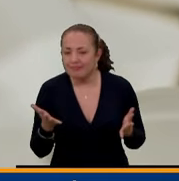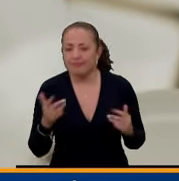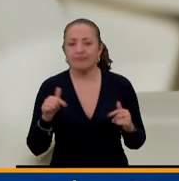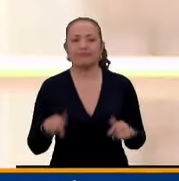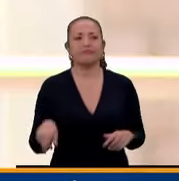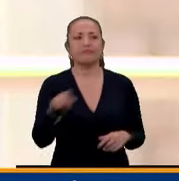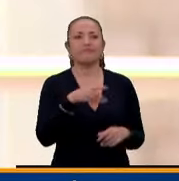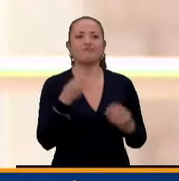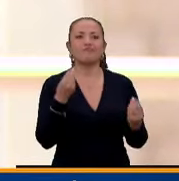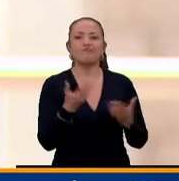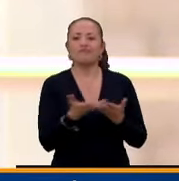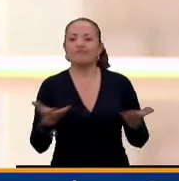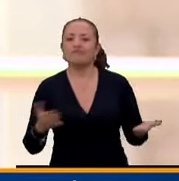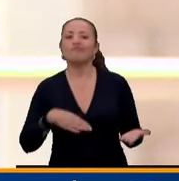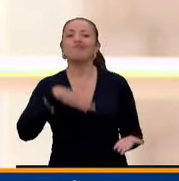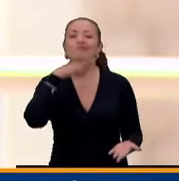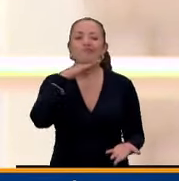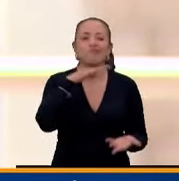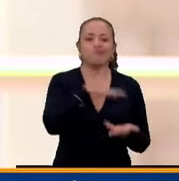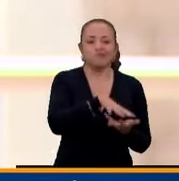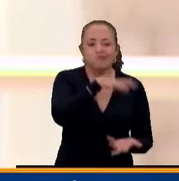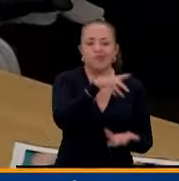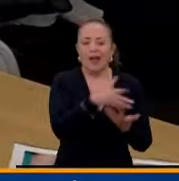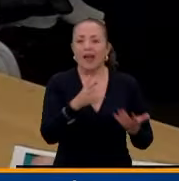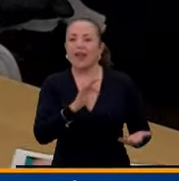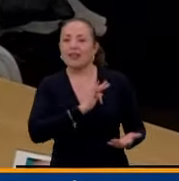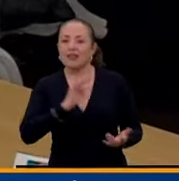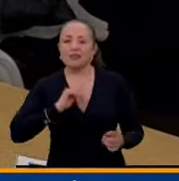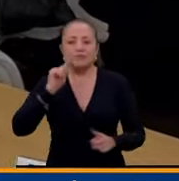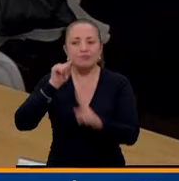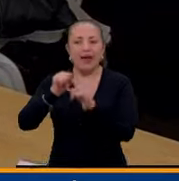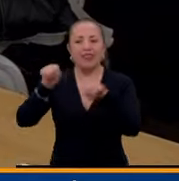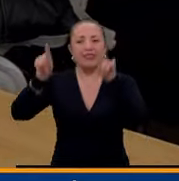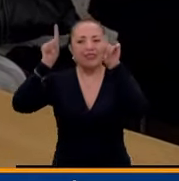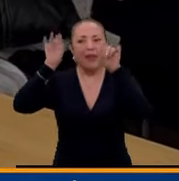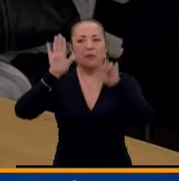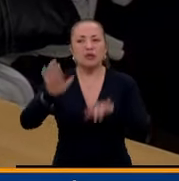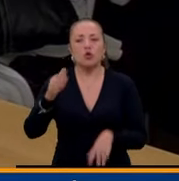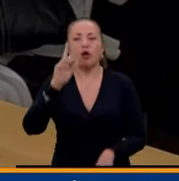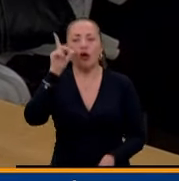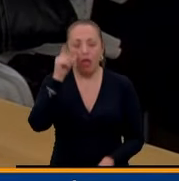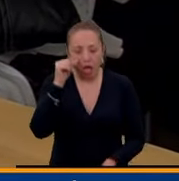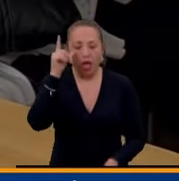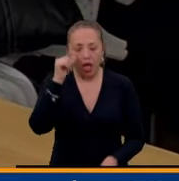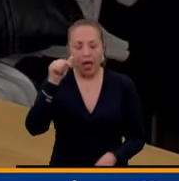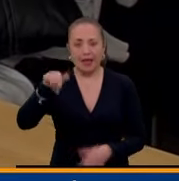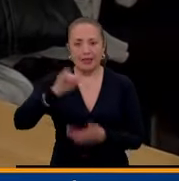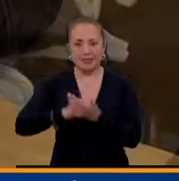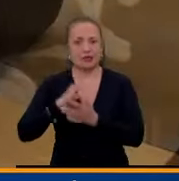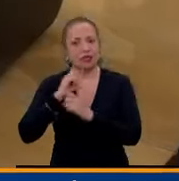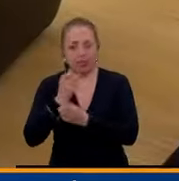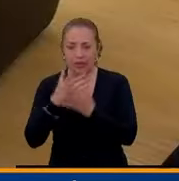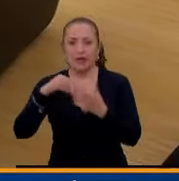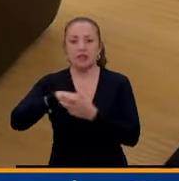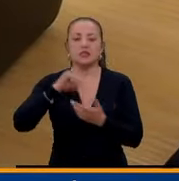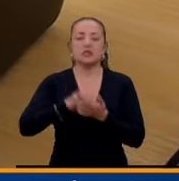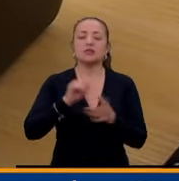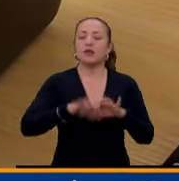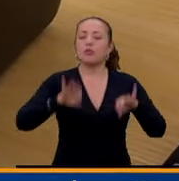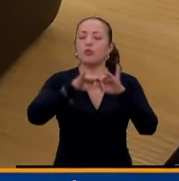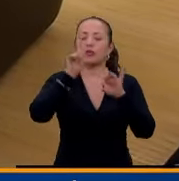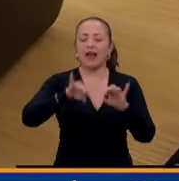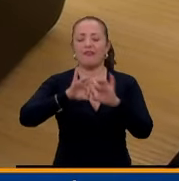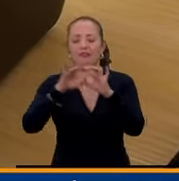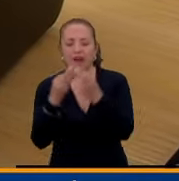poco arsenal terapéutico para la narcolepsia. Además del paciente, es esencial que la familia, los amigos y compañeros de